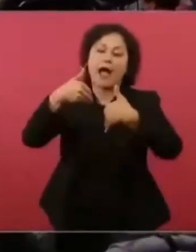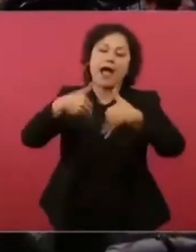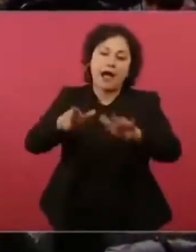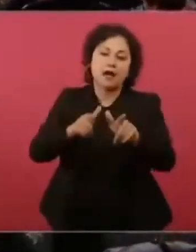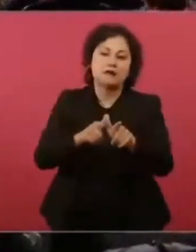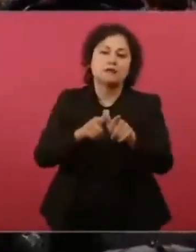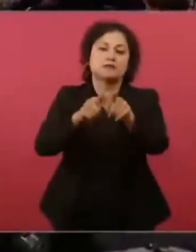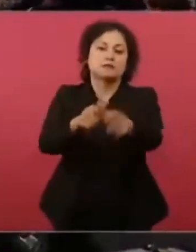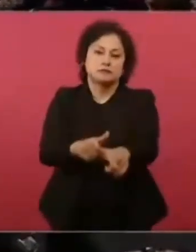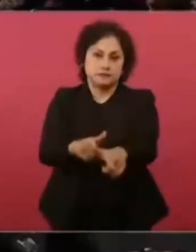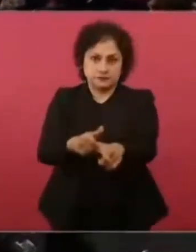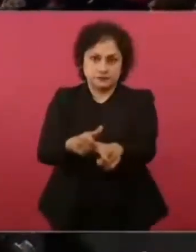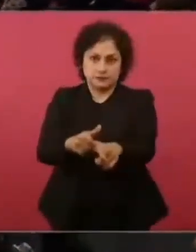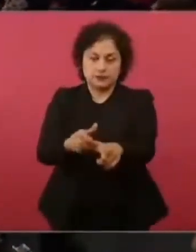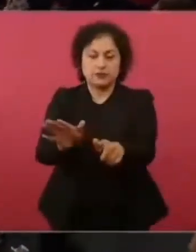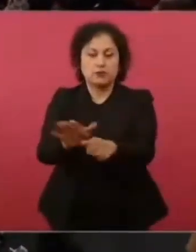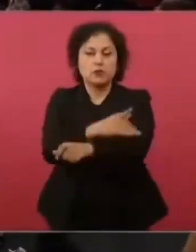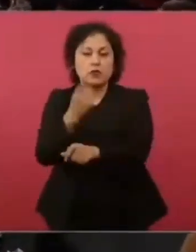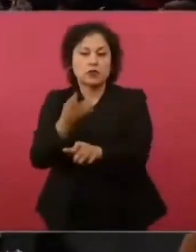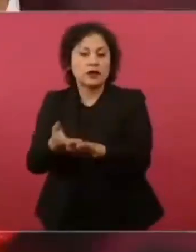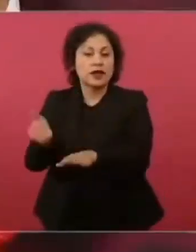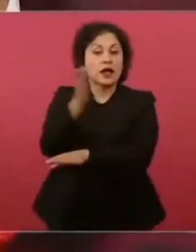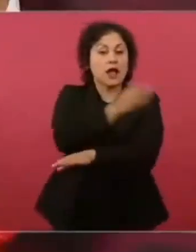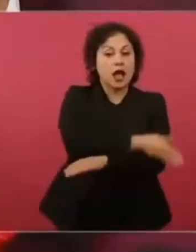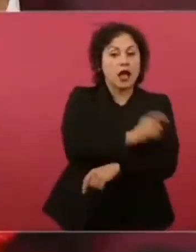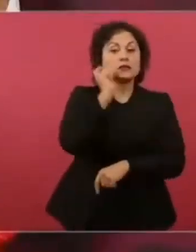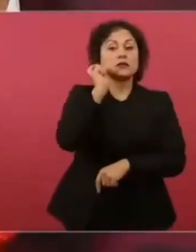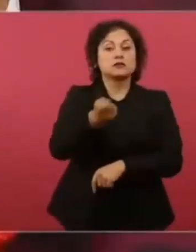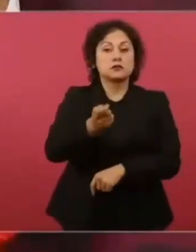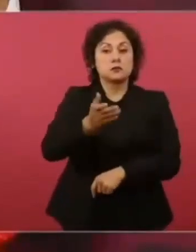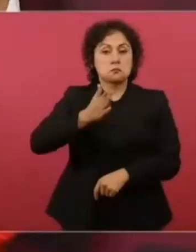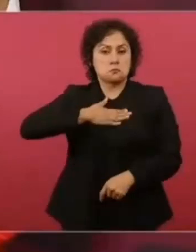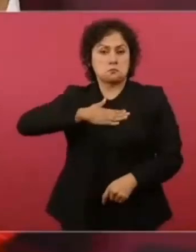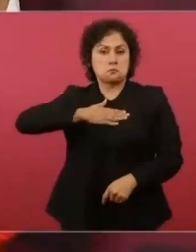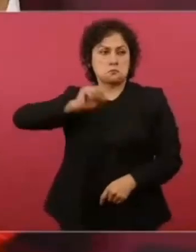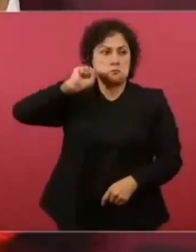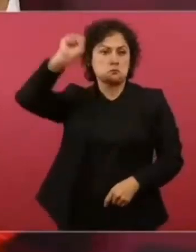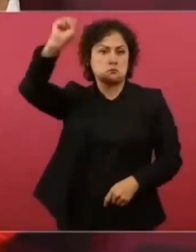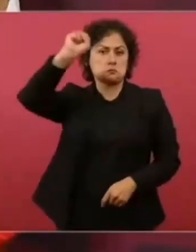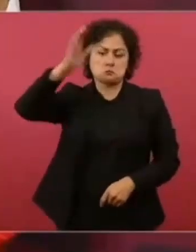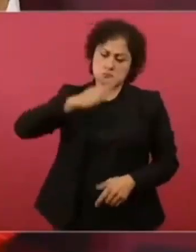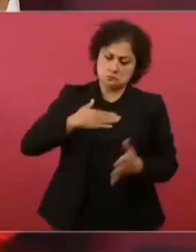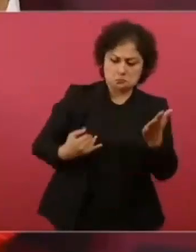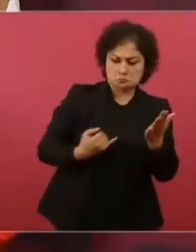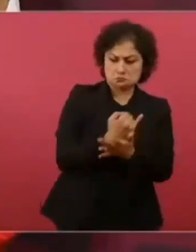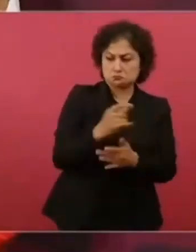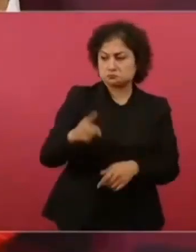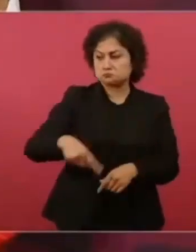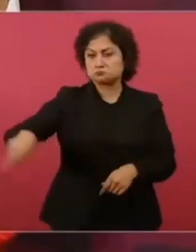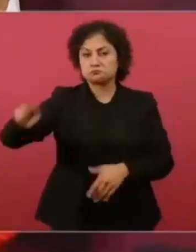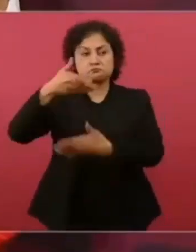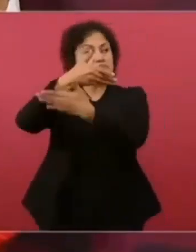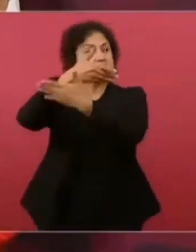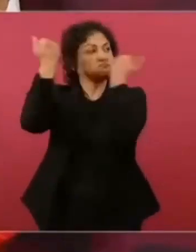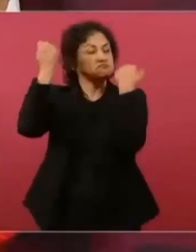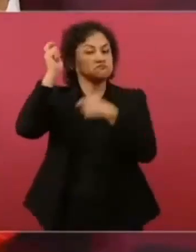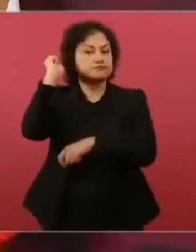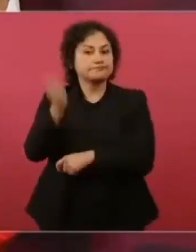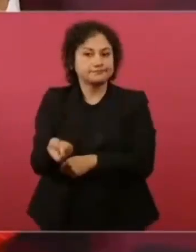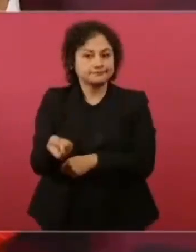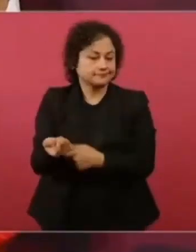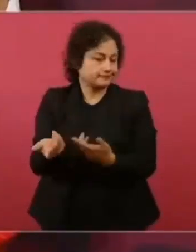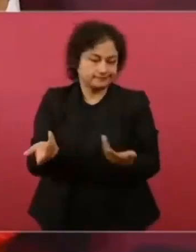firmaban los contratos y el trabajador ni se enteraba,